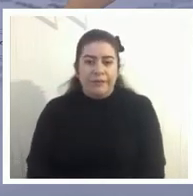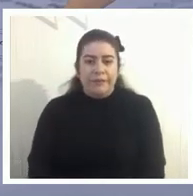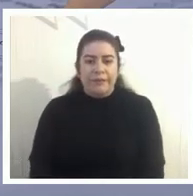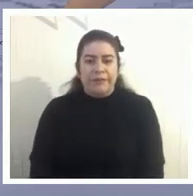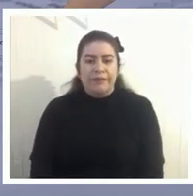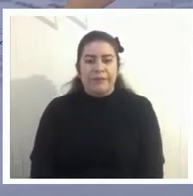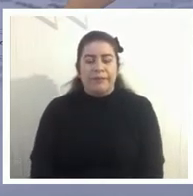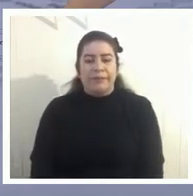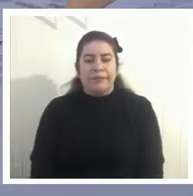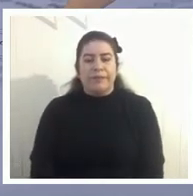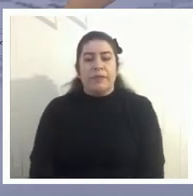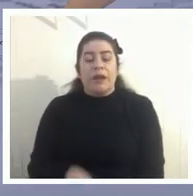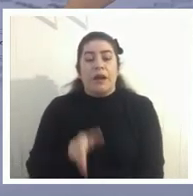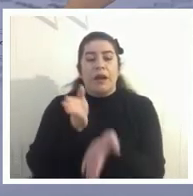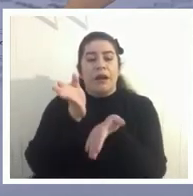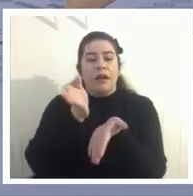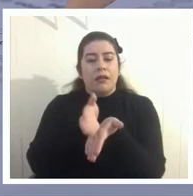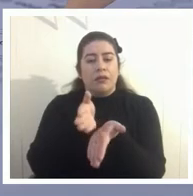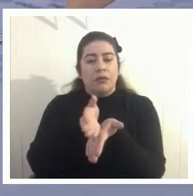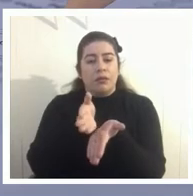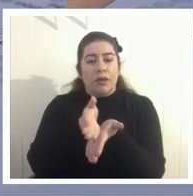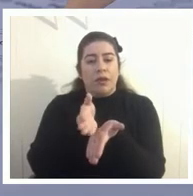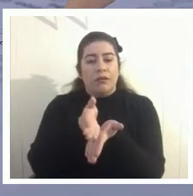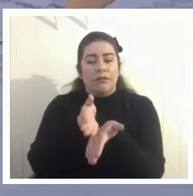las escuelas las escuelas